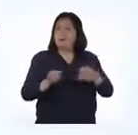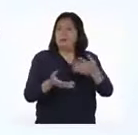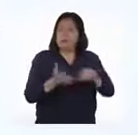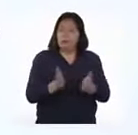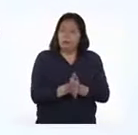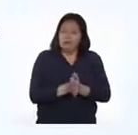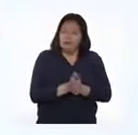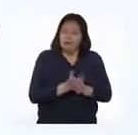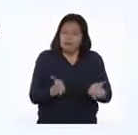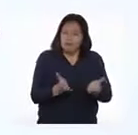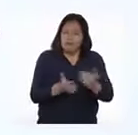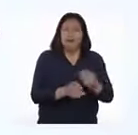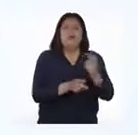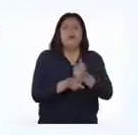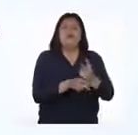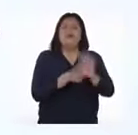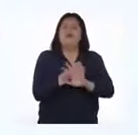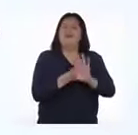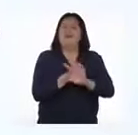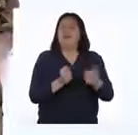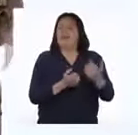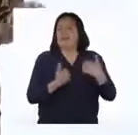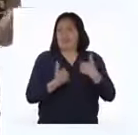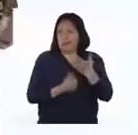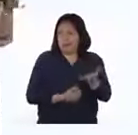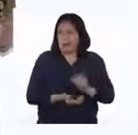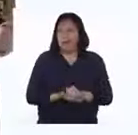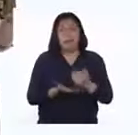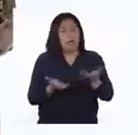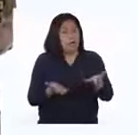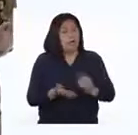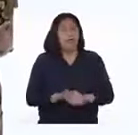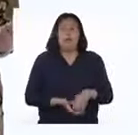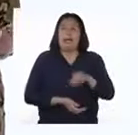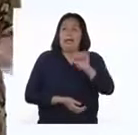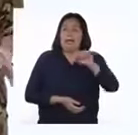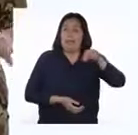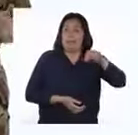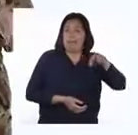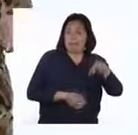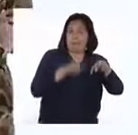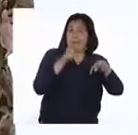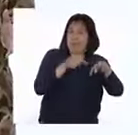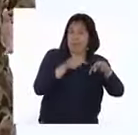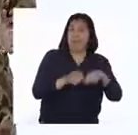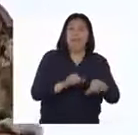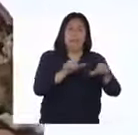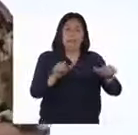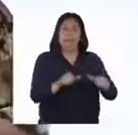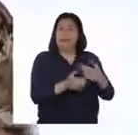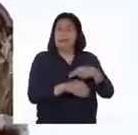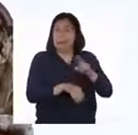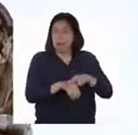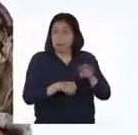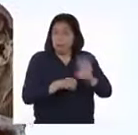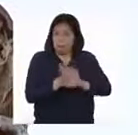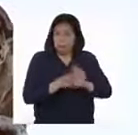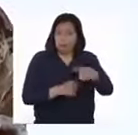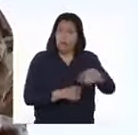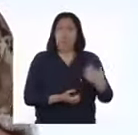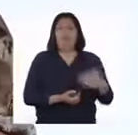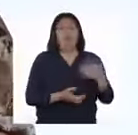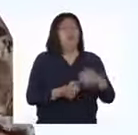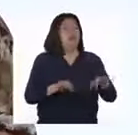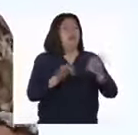a promover el cuidado y protección de los animales. Sobre las ANP vimos que son fundamentales ya que se encargan de